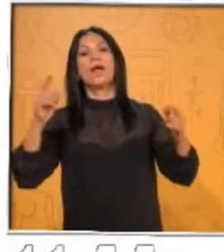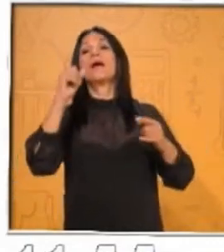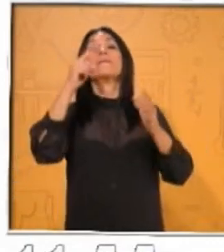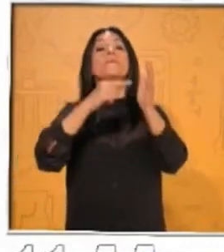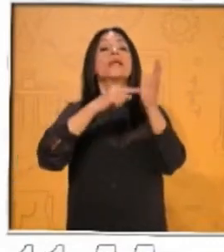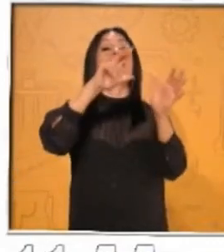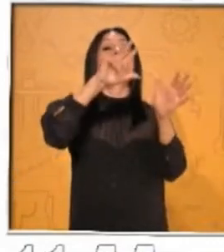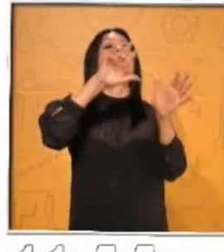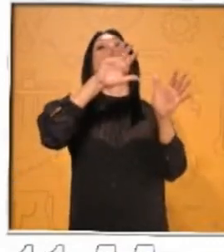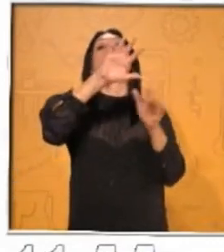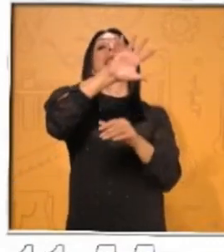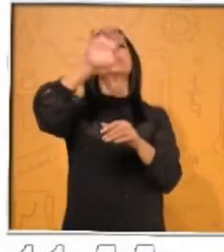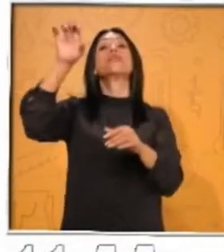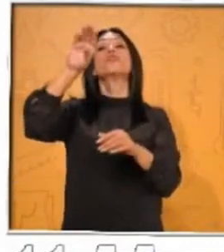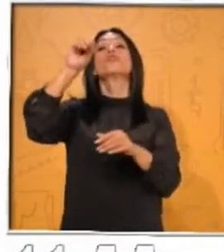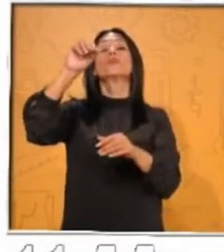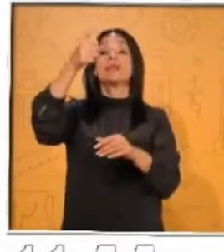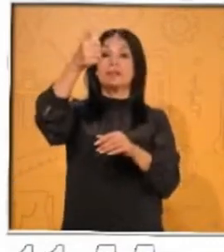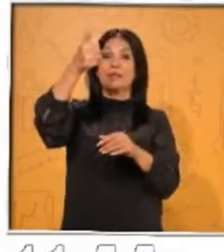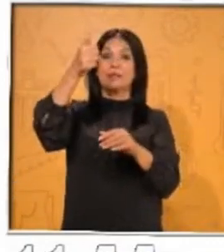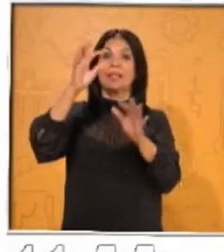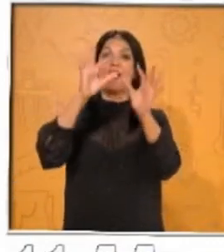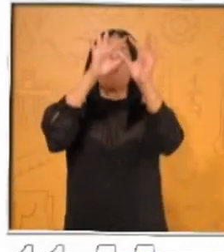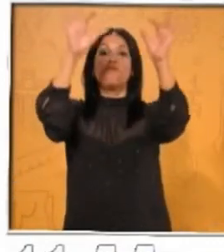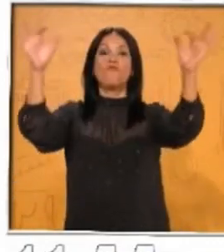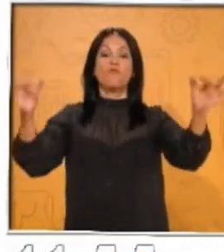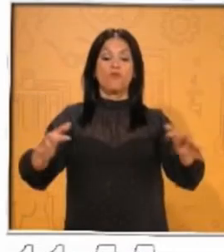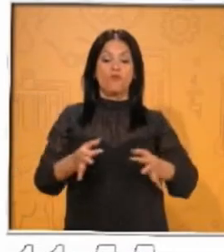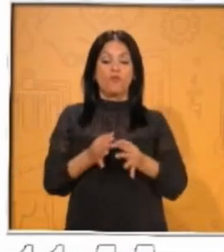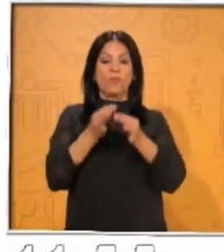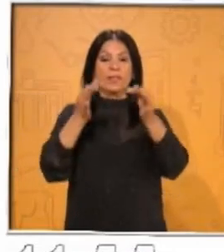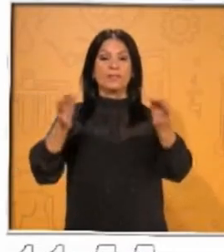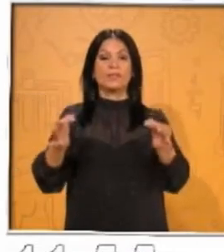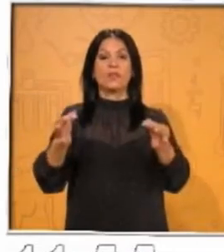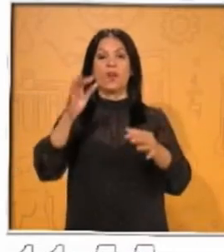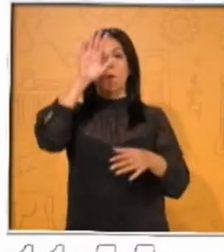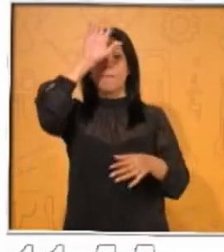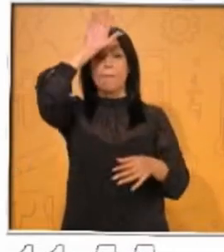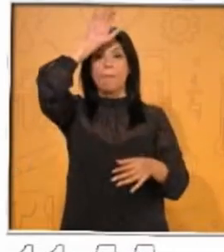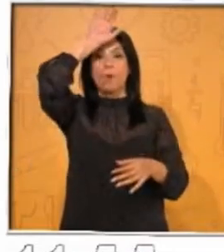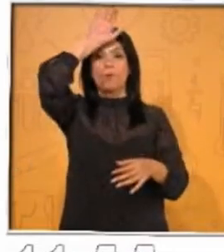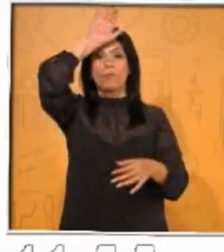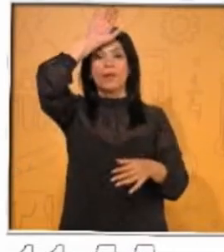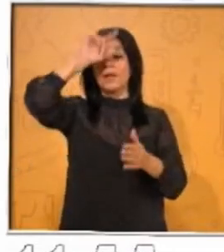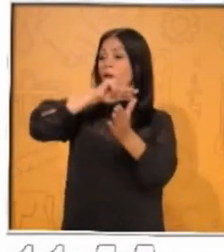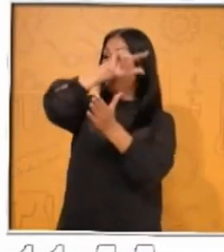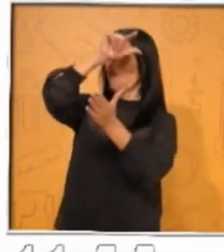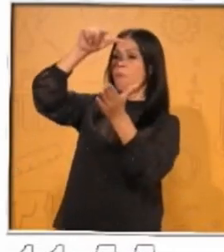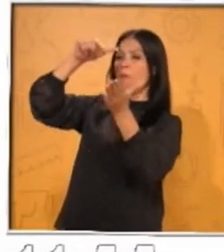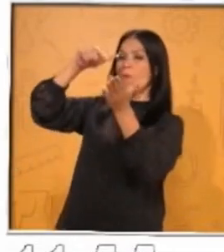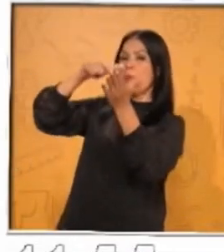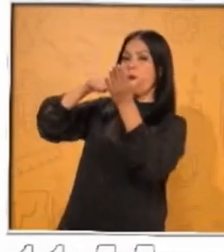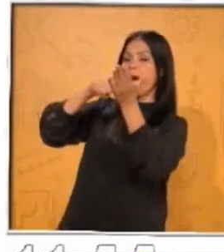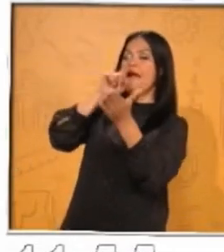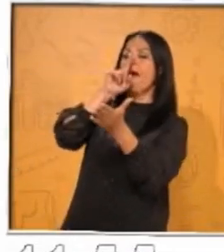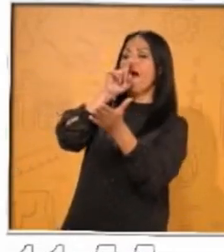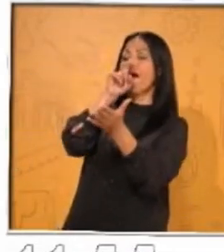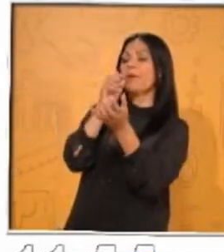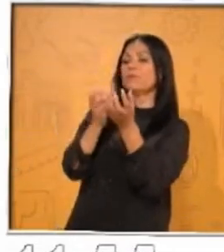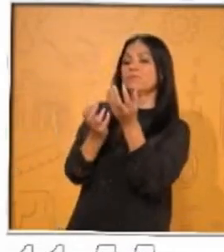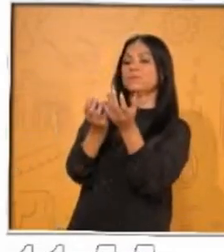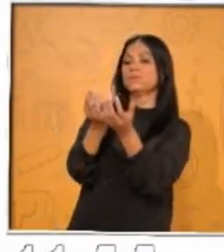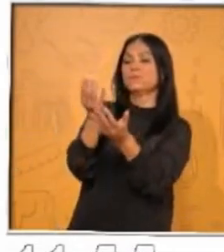ciudad metropolitana de Monterrey. Bajo los ojos de agua de Santa Lucía, lo que hoy vemos en la